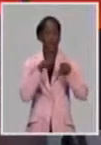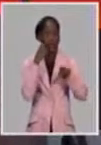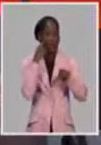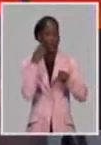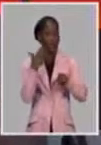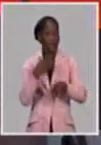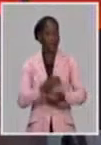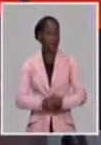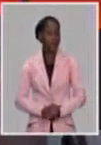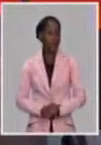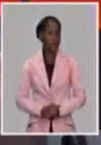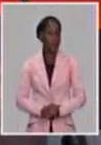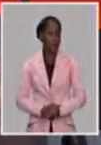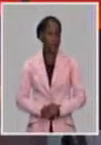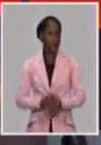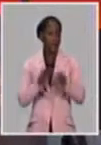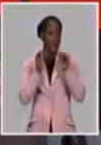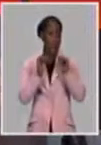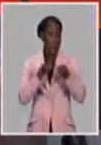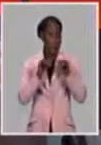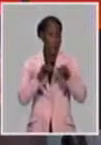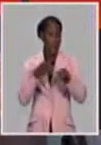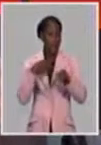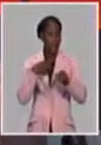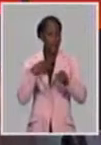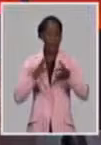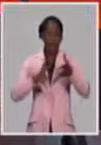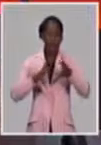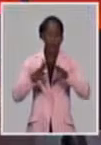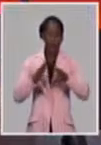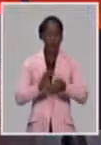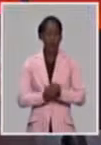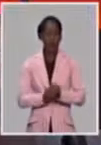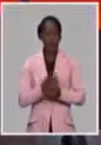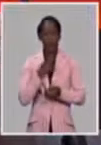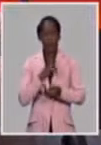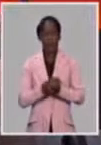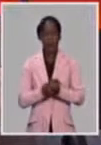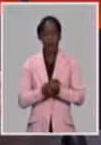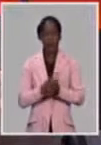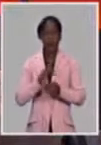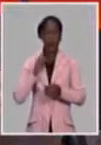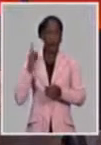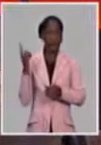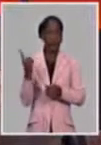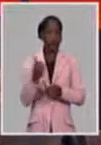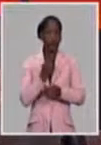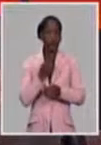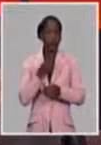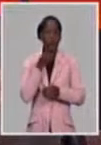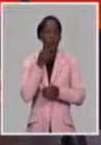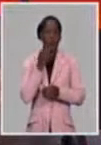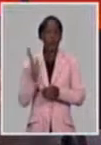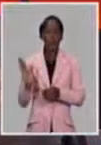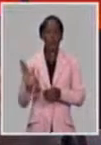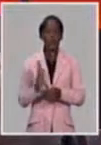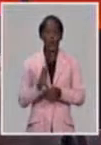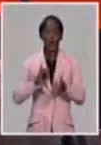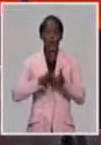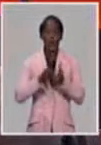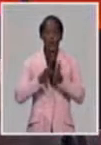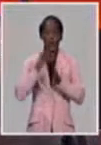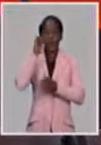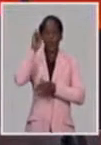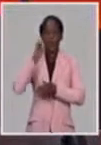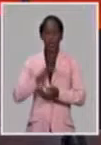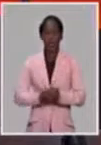Lo cuarto es el parque maneja un criterio importante de selectividad. Todo el mundo tiene la oportunidad de llevar proyectos al parque, pero